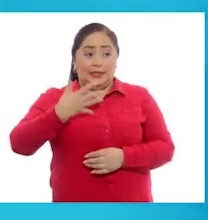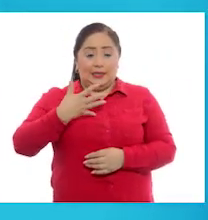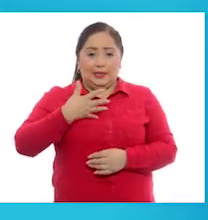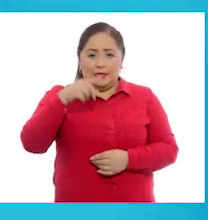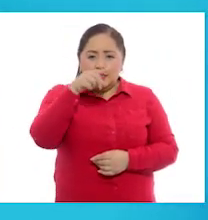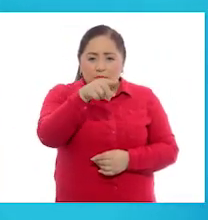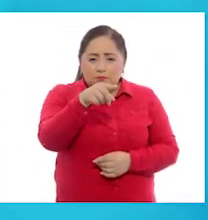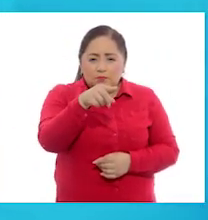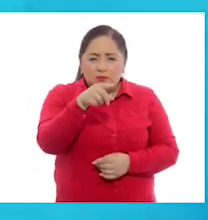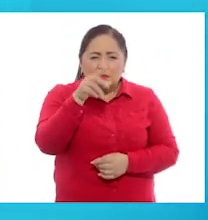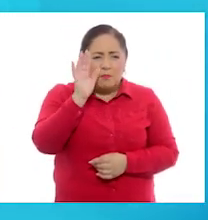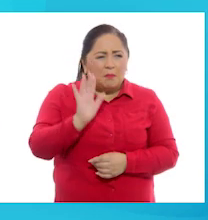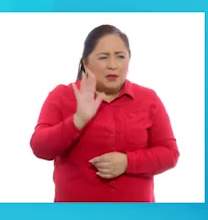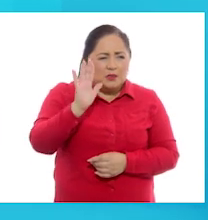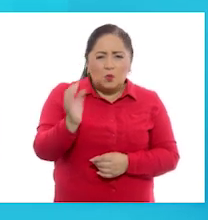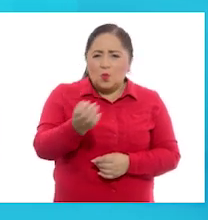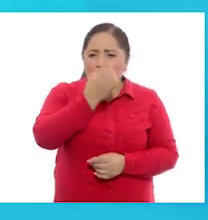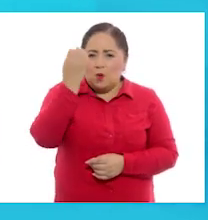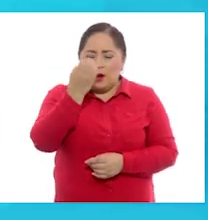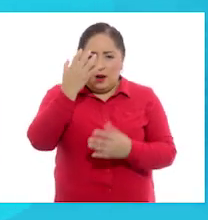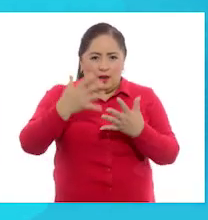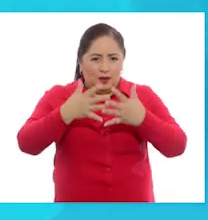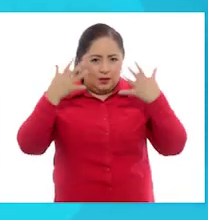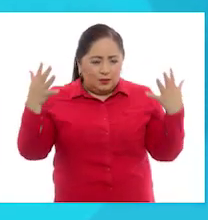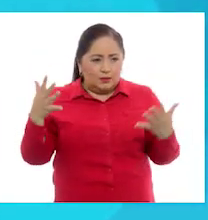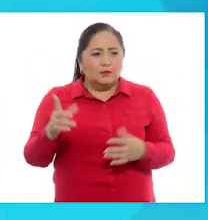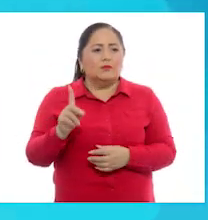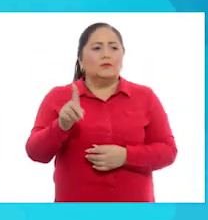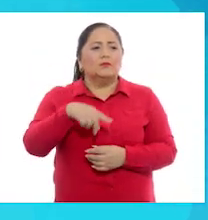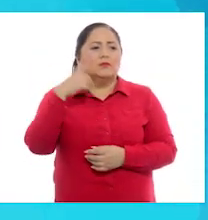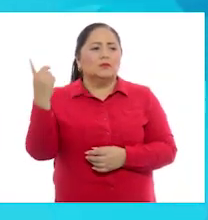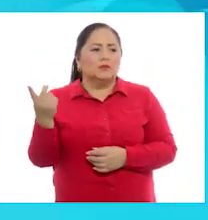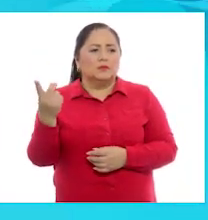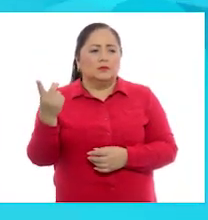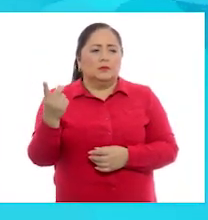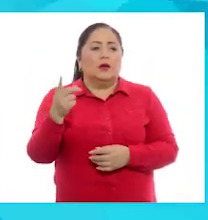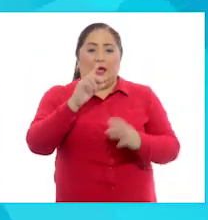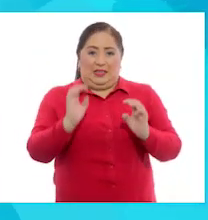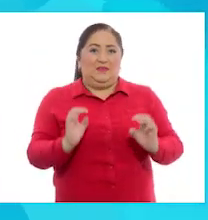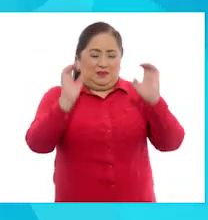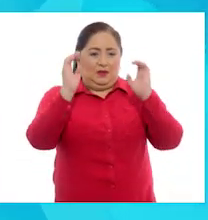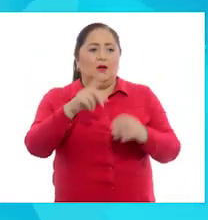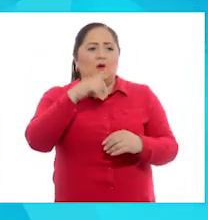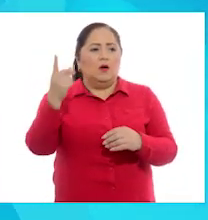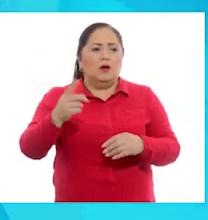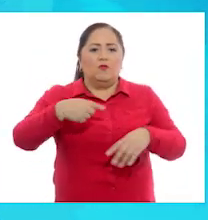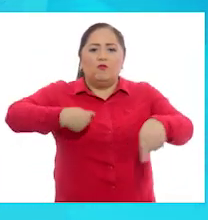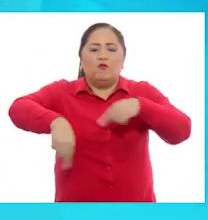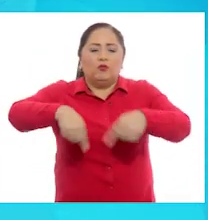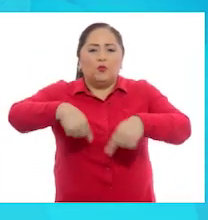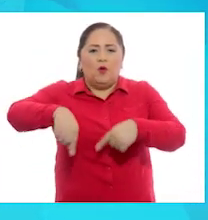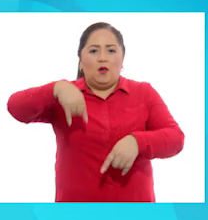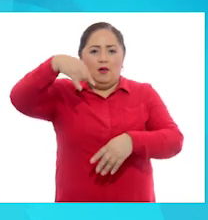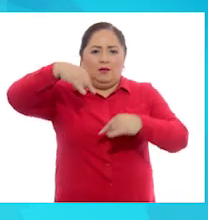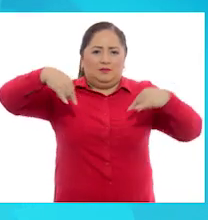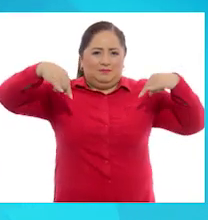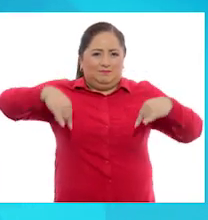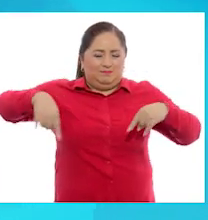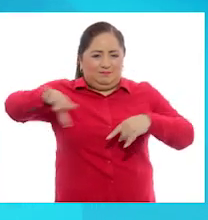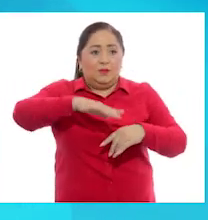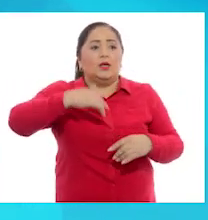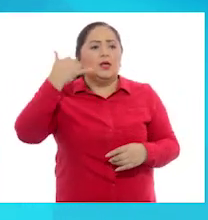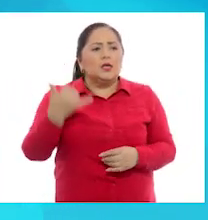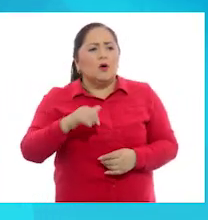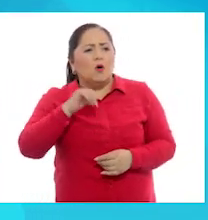lo que parece una escuela. Muy bien. El edificio de una escuela. Tenemos un campo de fútbol. Muy bien.